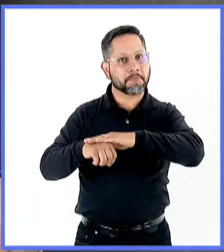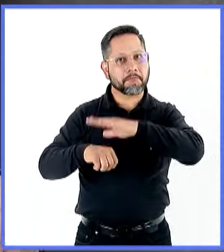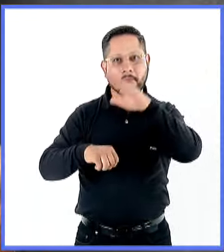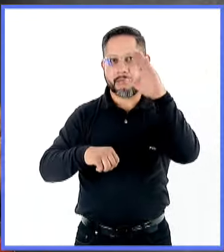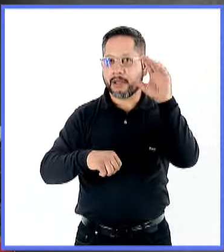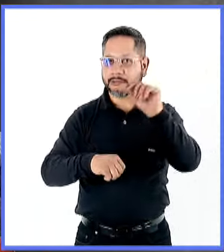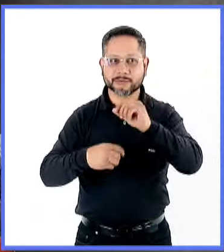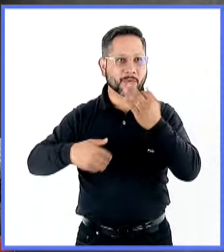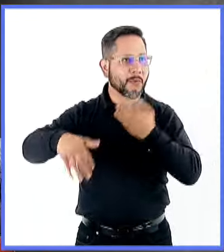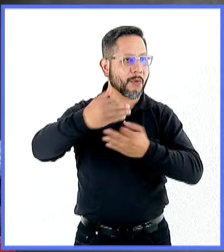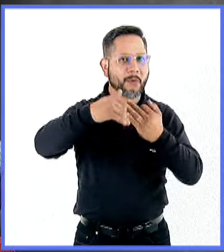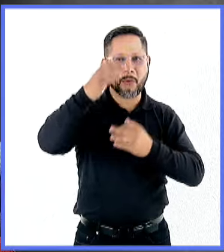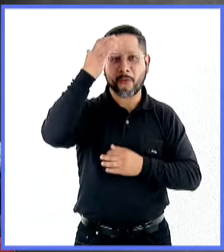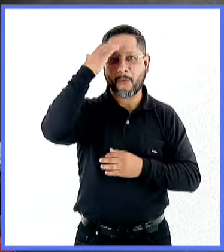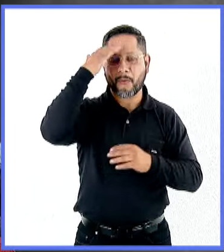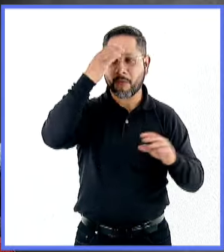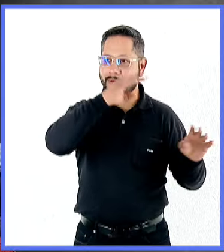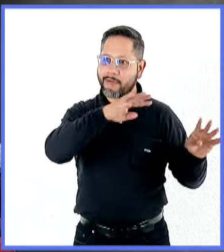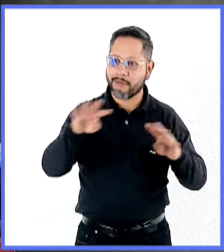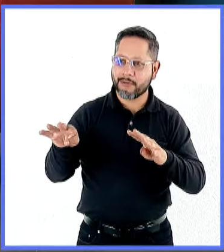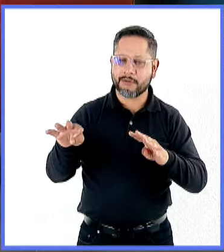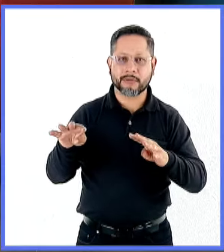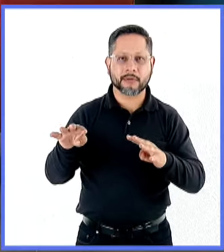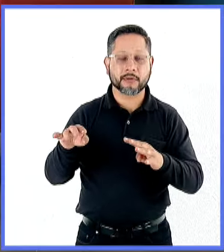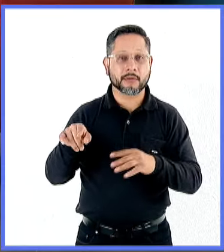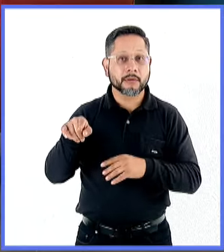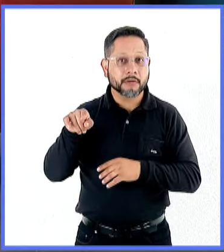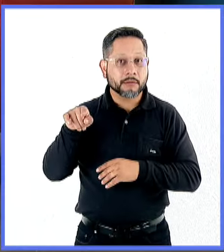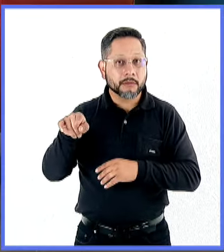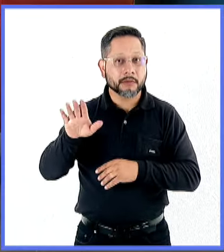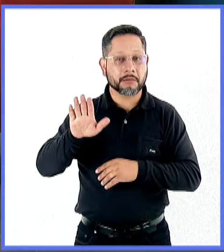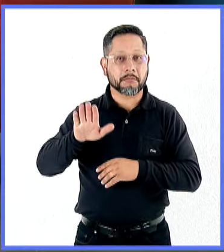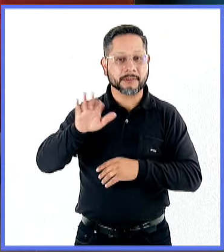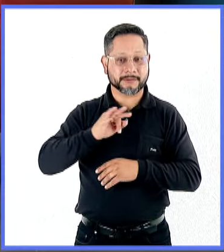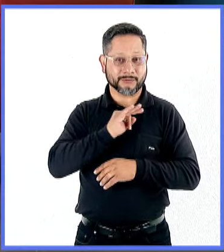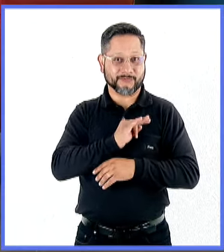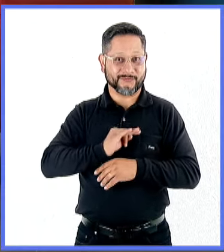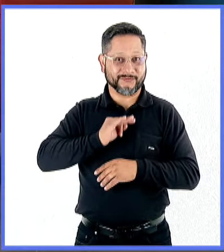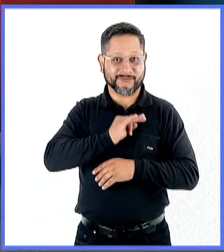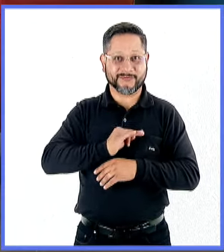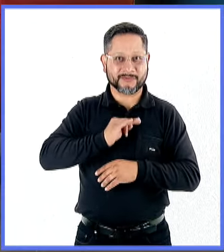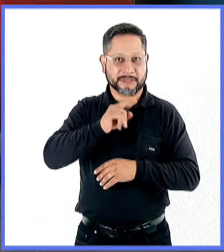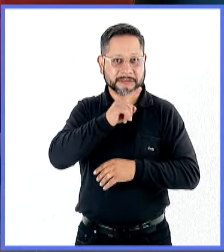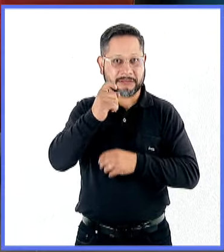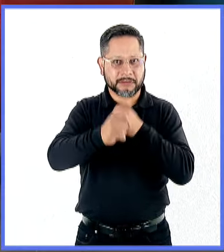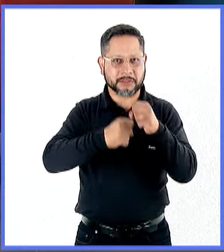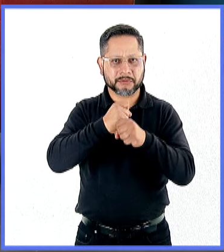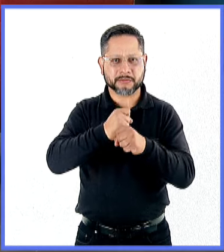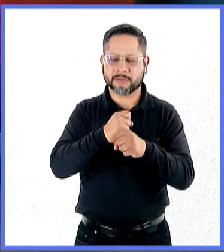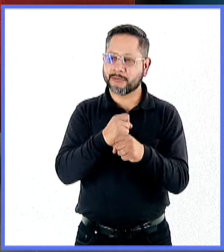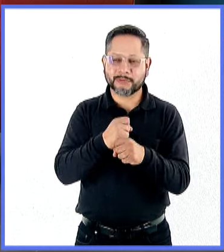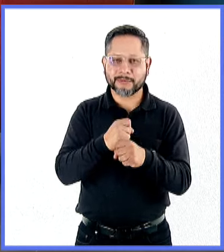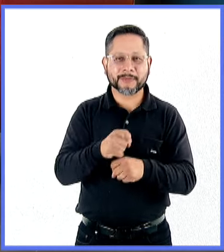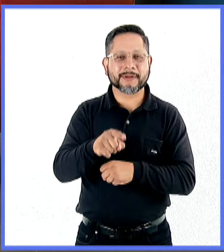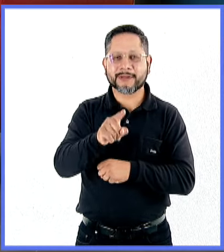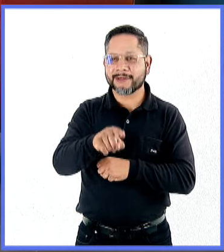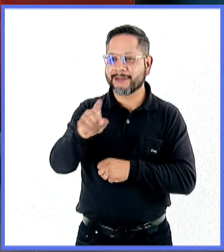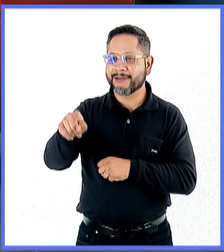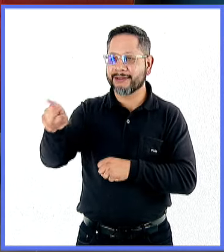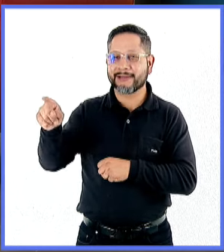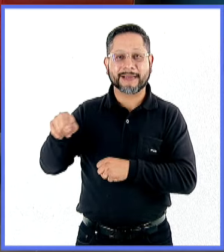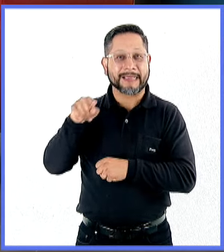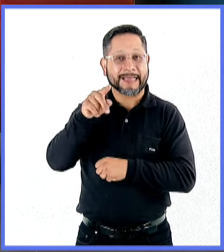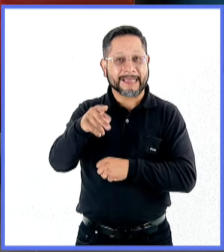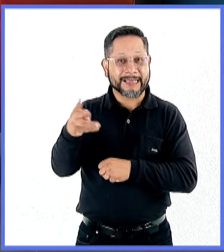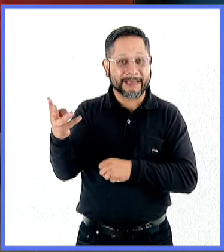reflectores. No estamos festejando ningún centenario. Don Pablo falleció a los 102 años. O